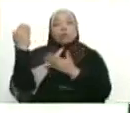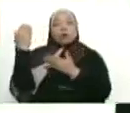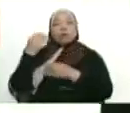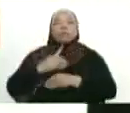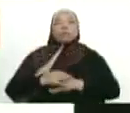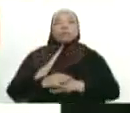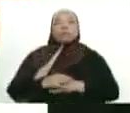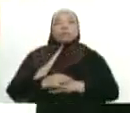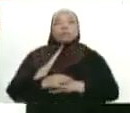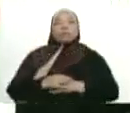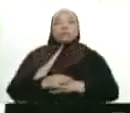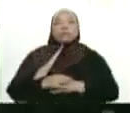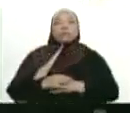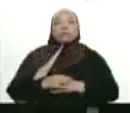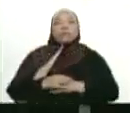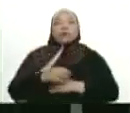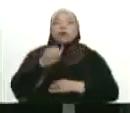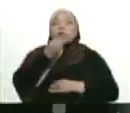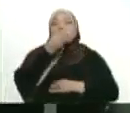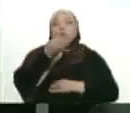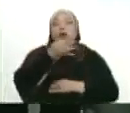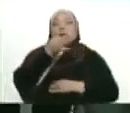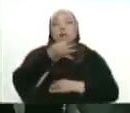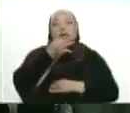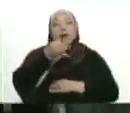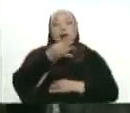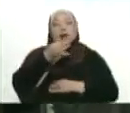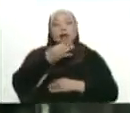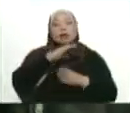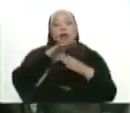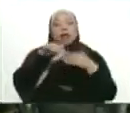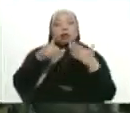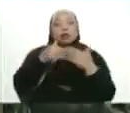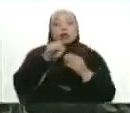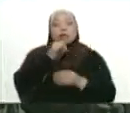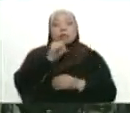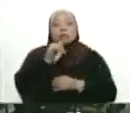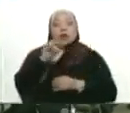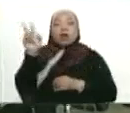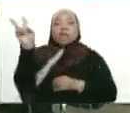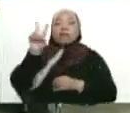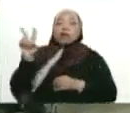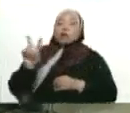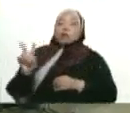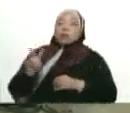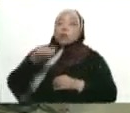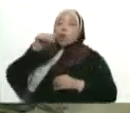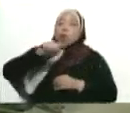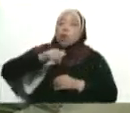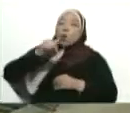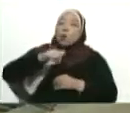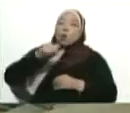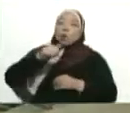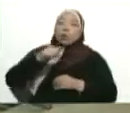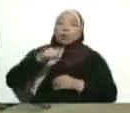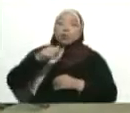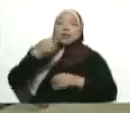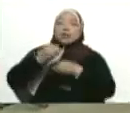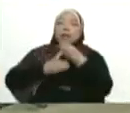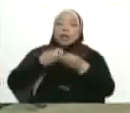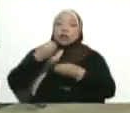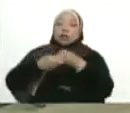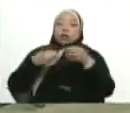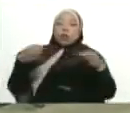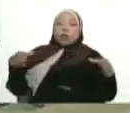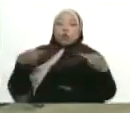Muy buenas tardes a todas, a todos. Nosotros queremos informarle al país que el día de hoy se constituyó